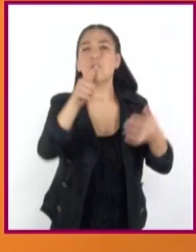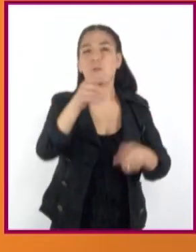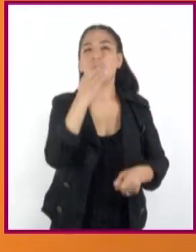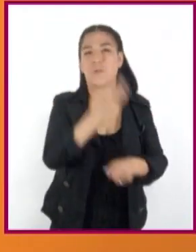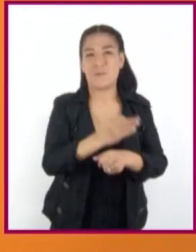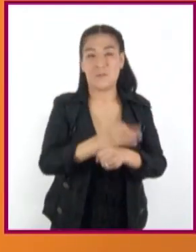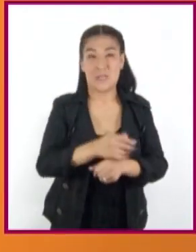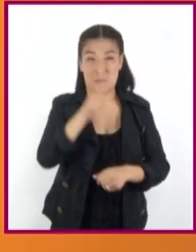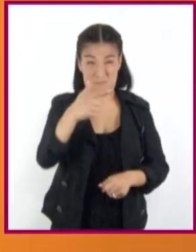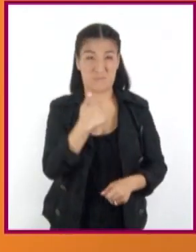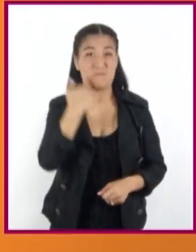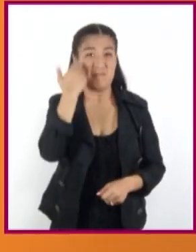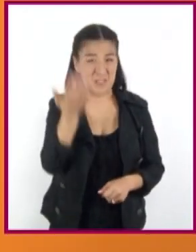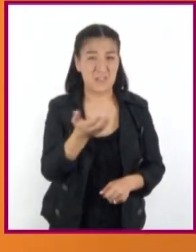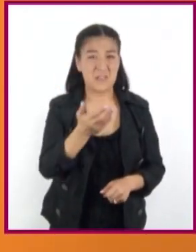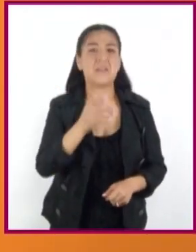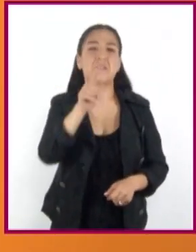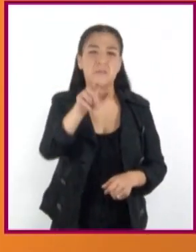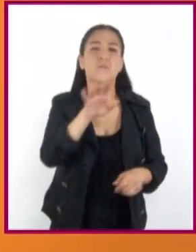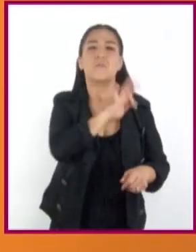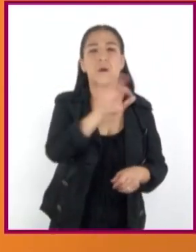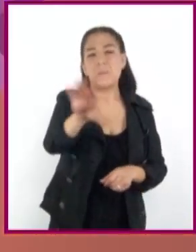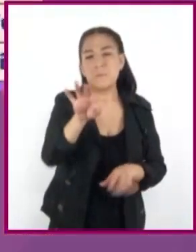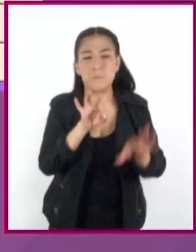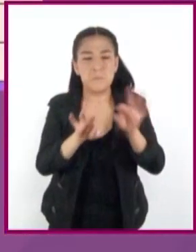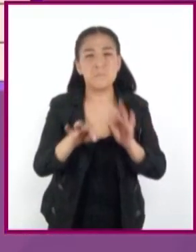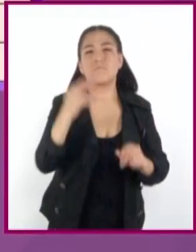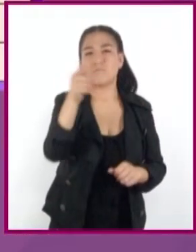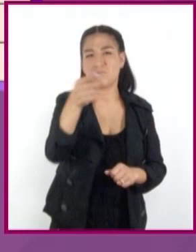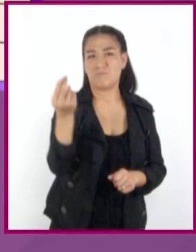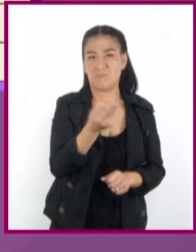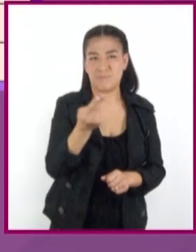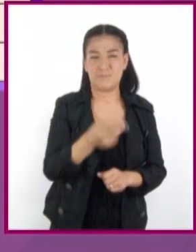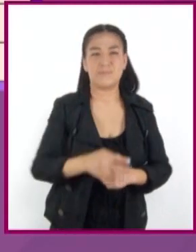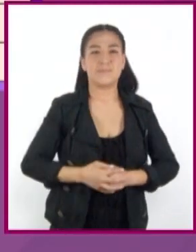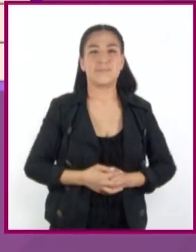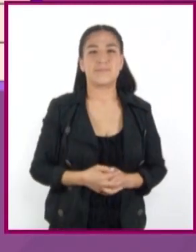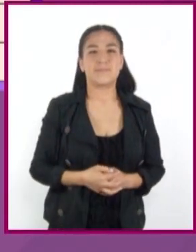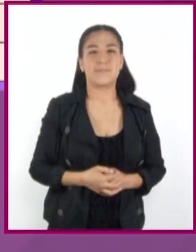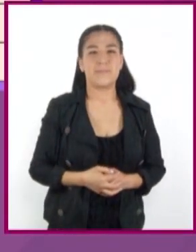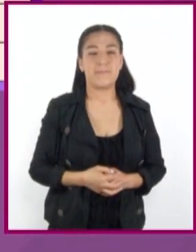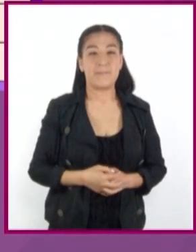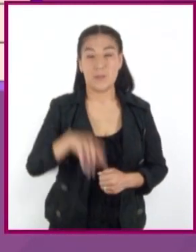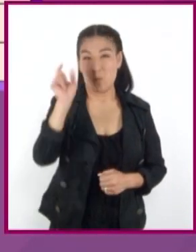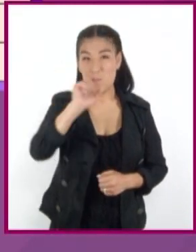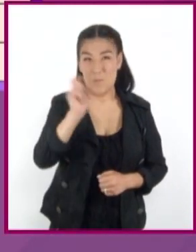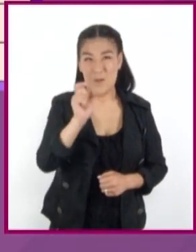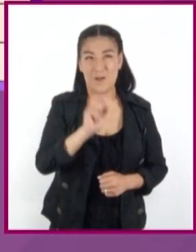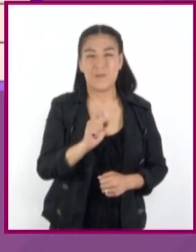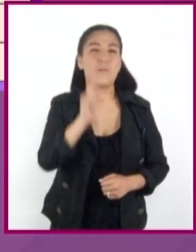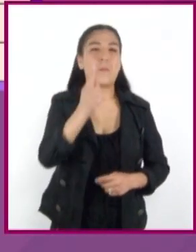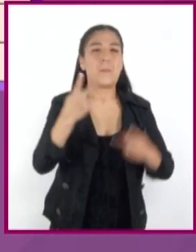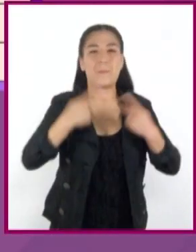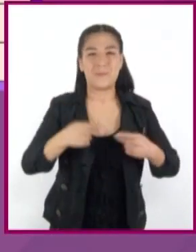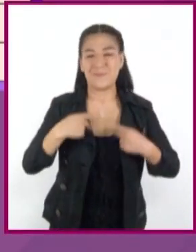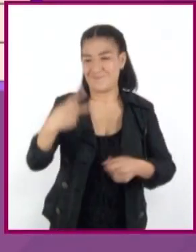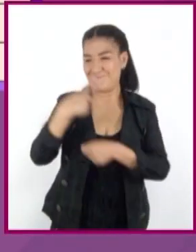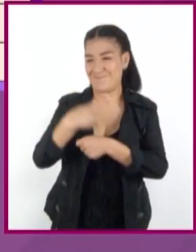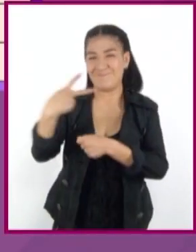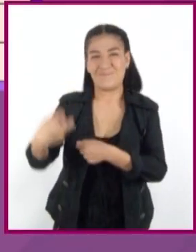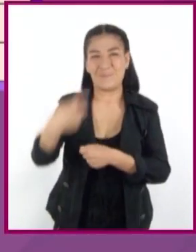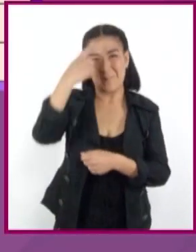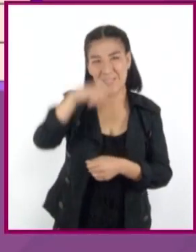Si gustan, pueden anotar lo que consideren necesario. Cuando alguien me invita a consumir